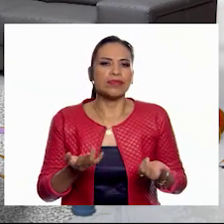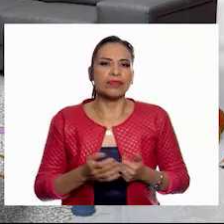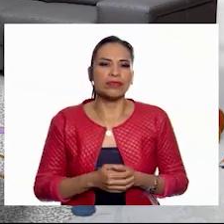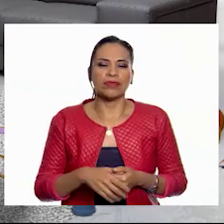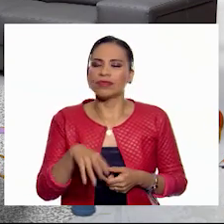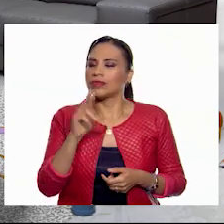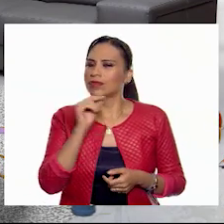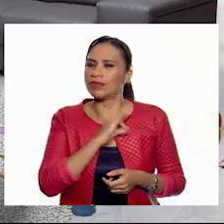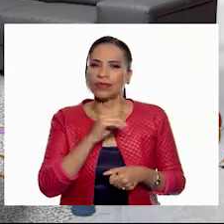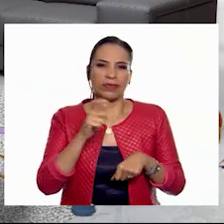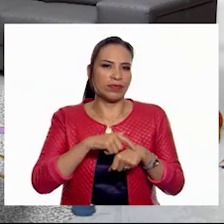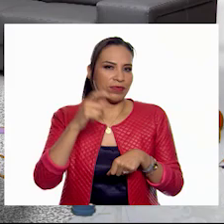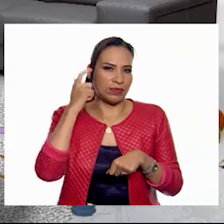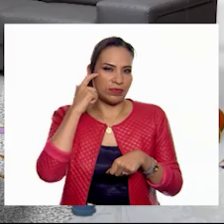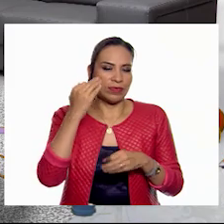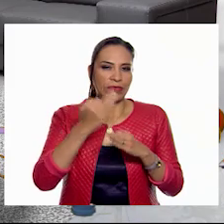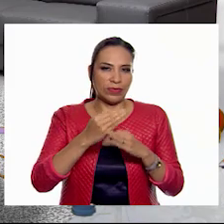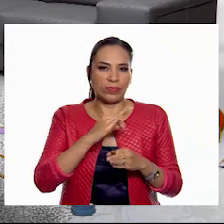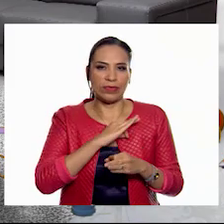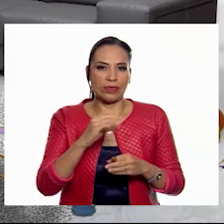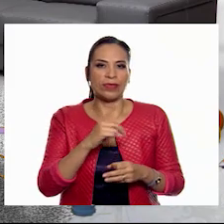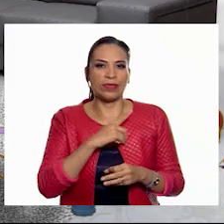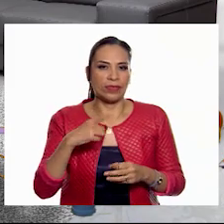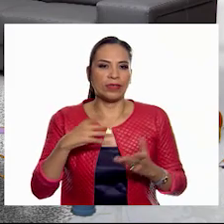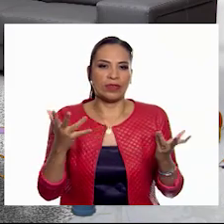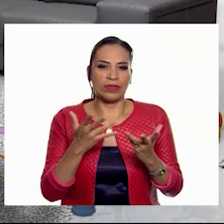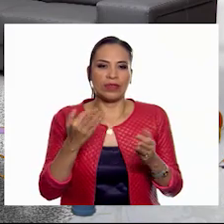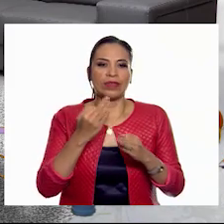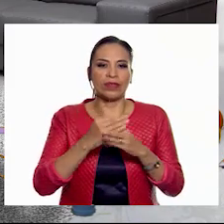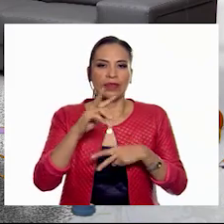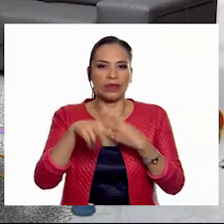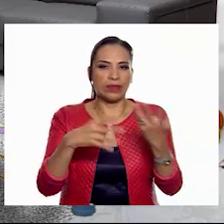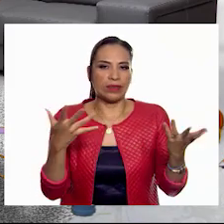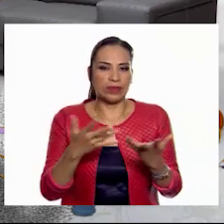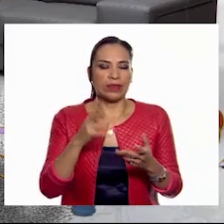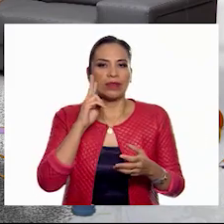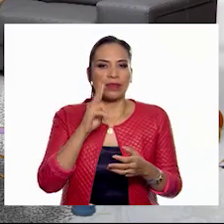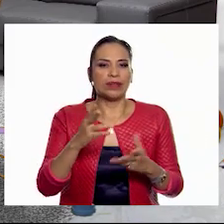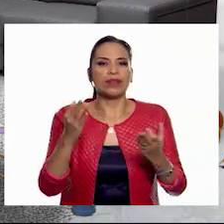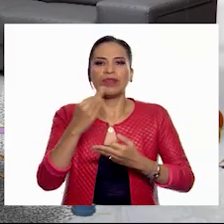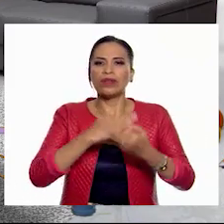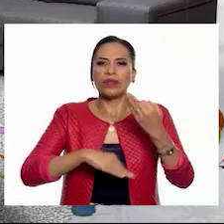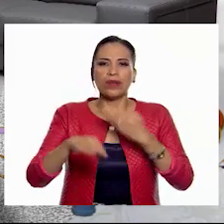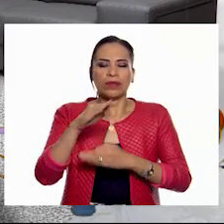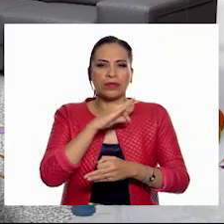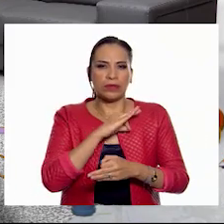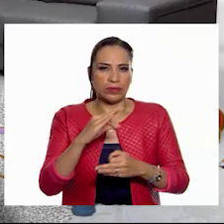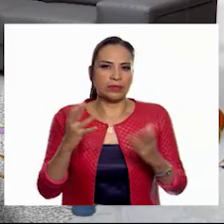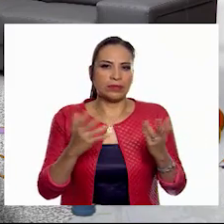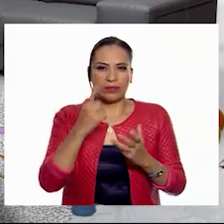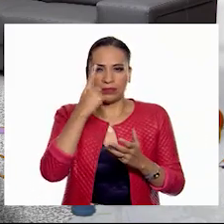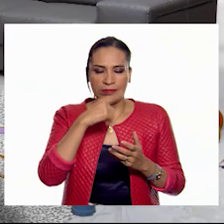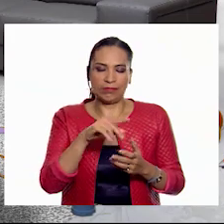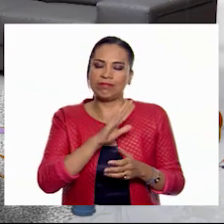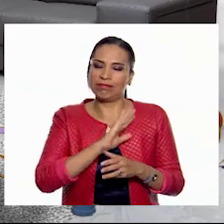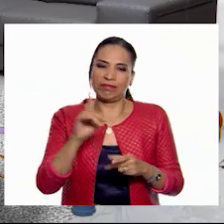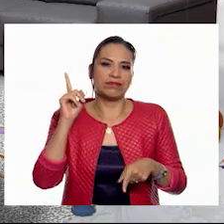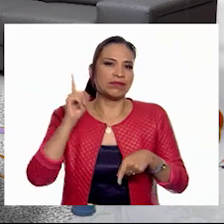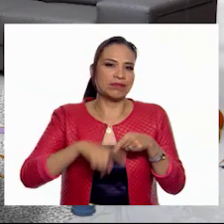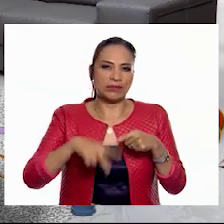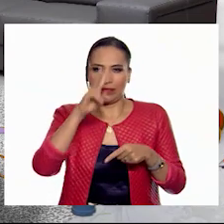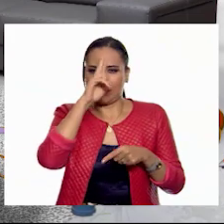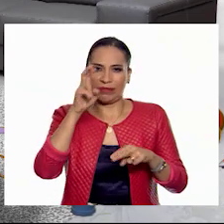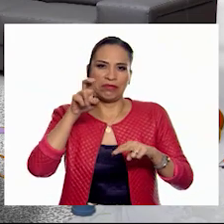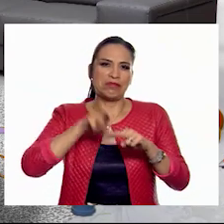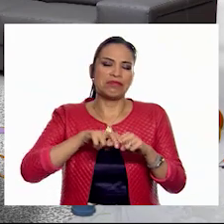No hay tiempo para pensar. Es momento de actuar. Vamos a entrar y vamos a hacer todo lo que esté en nuestras manos para liberarnos del